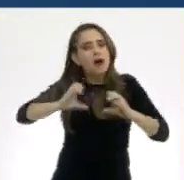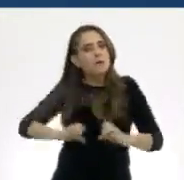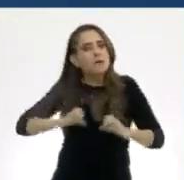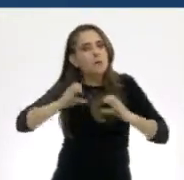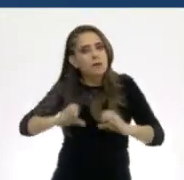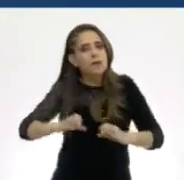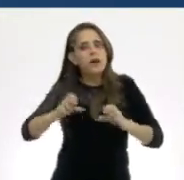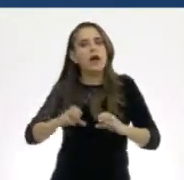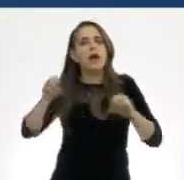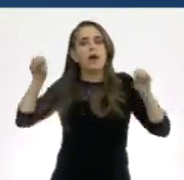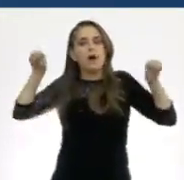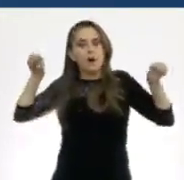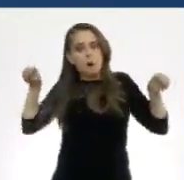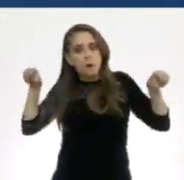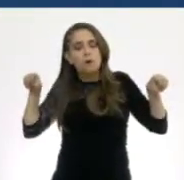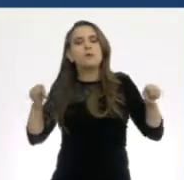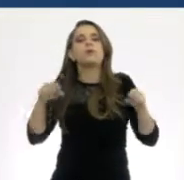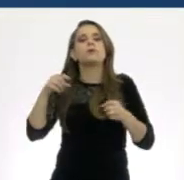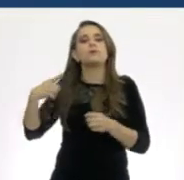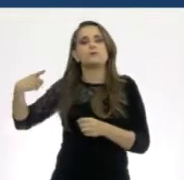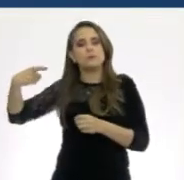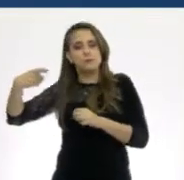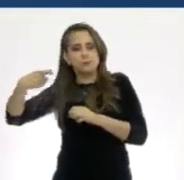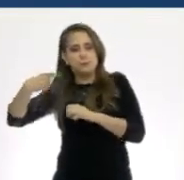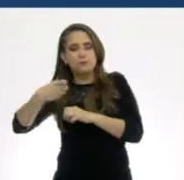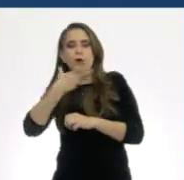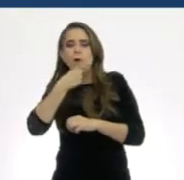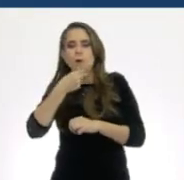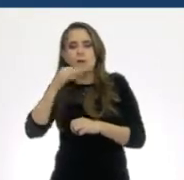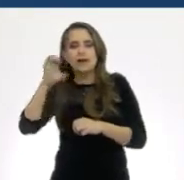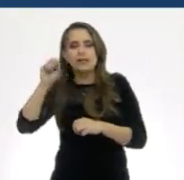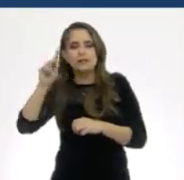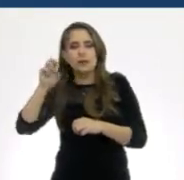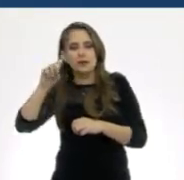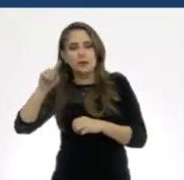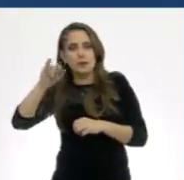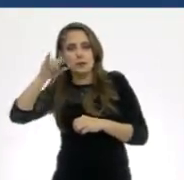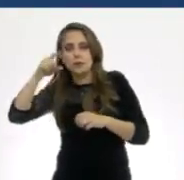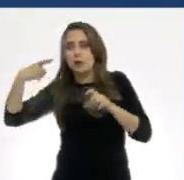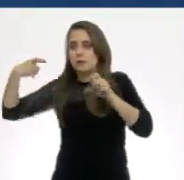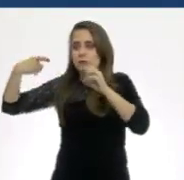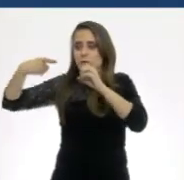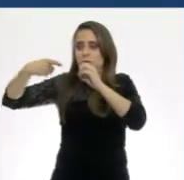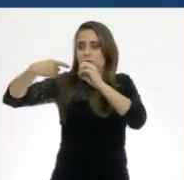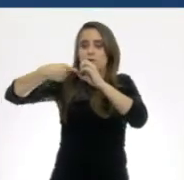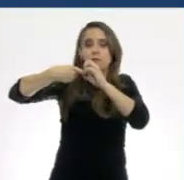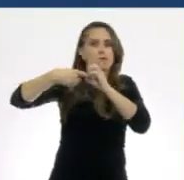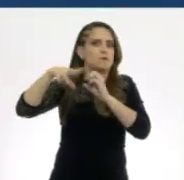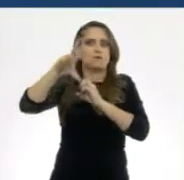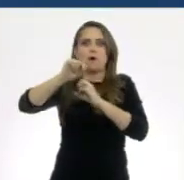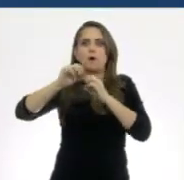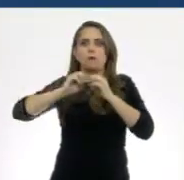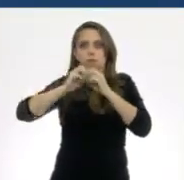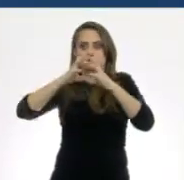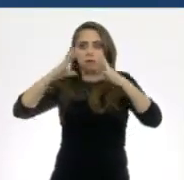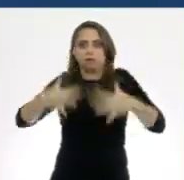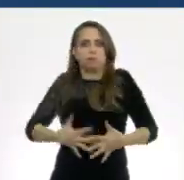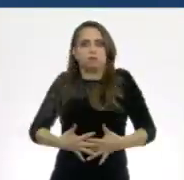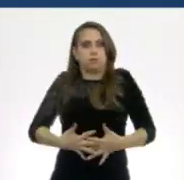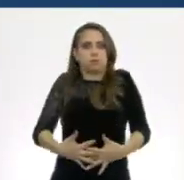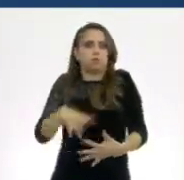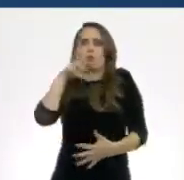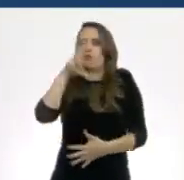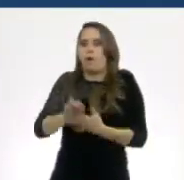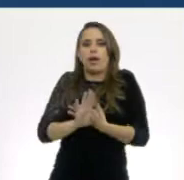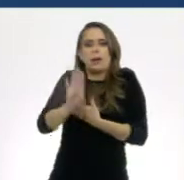el óvulo y el espermatozoide no se encuentren. ¿Me puede ayudar a recordar más